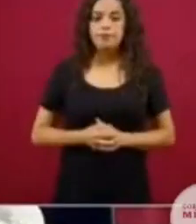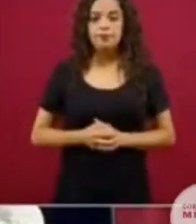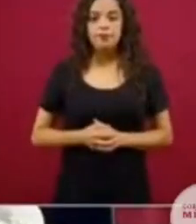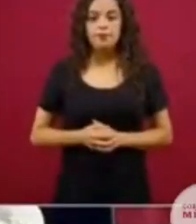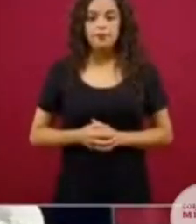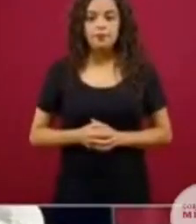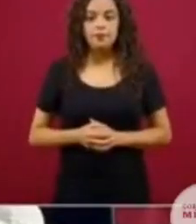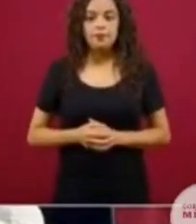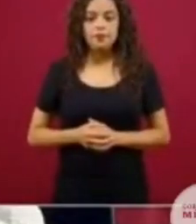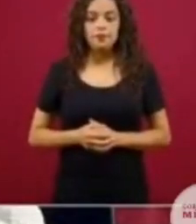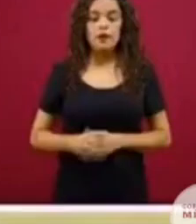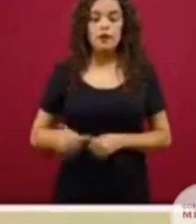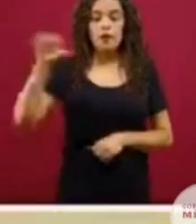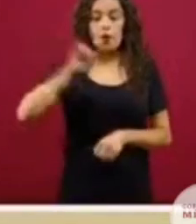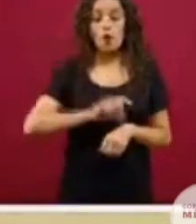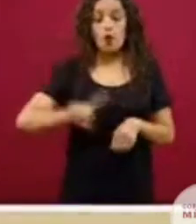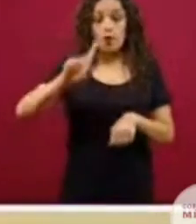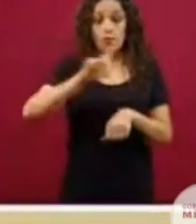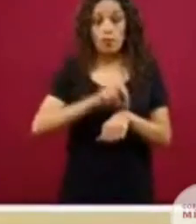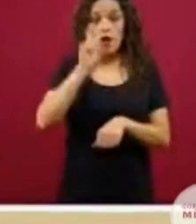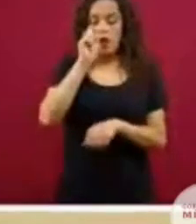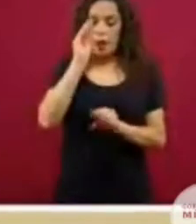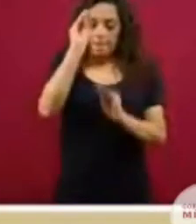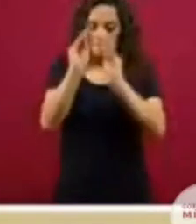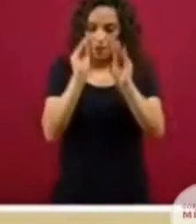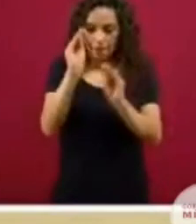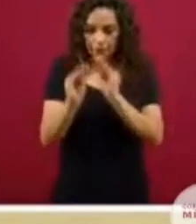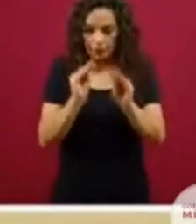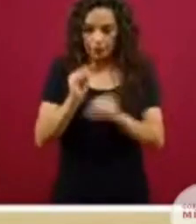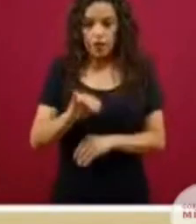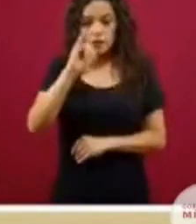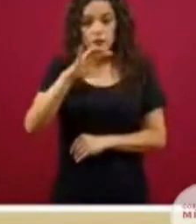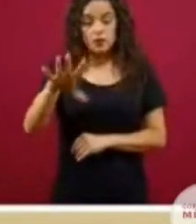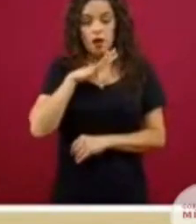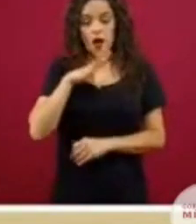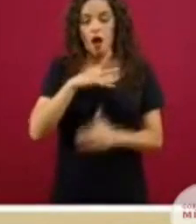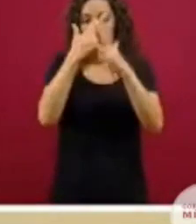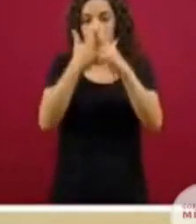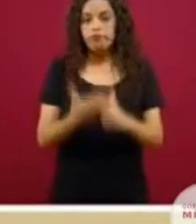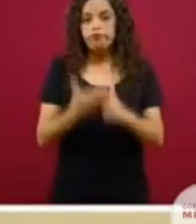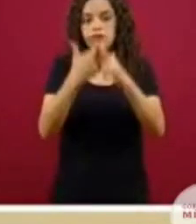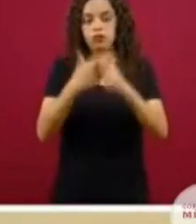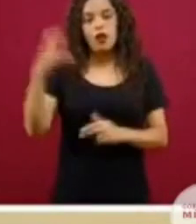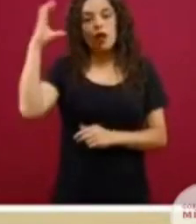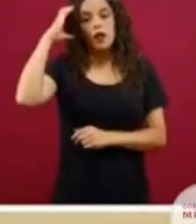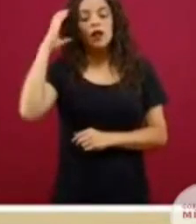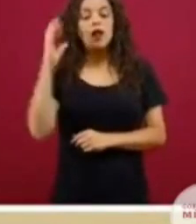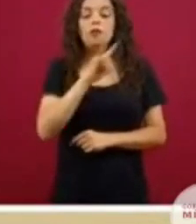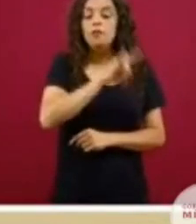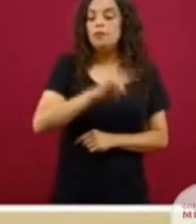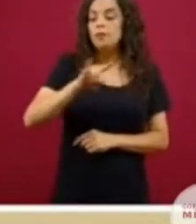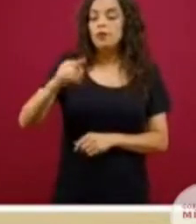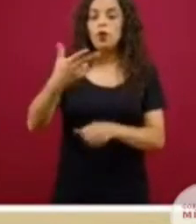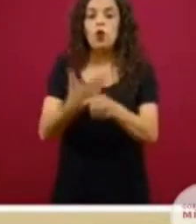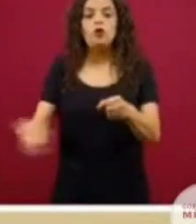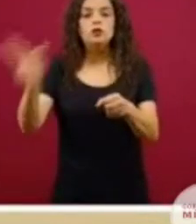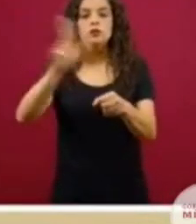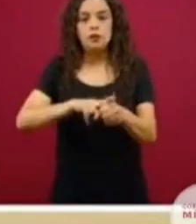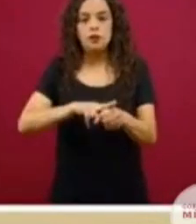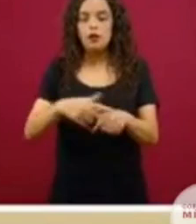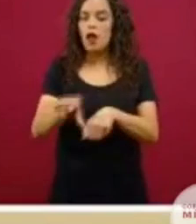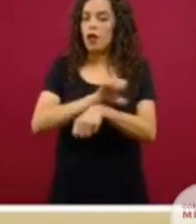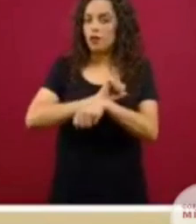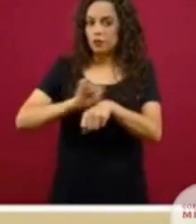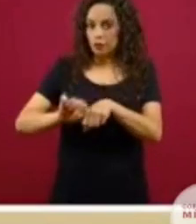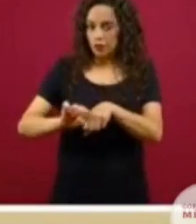Actualizamos para el día de hoy también la disponibilidad de camas de hospitalización general de los tres